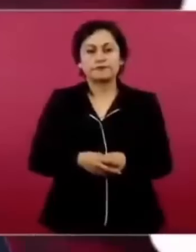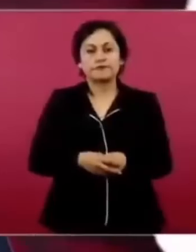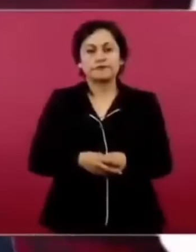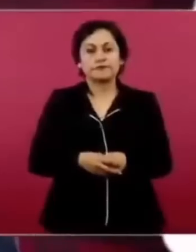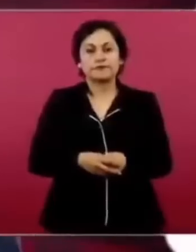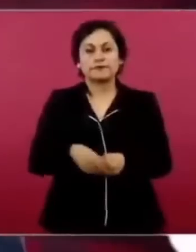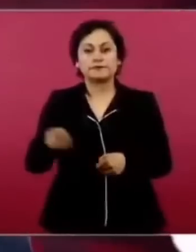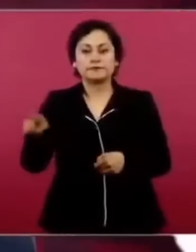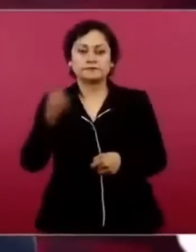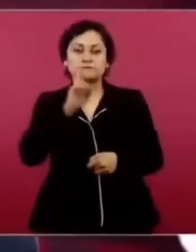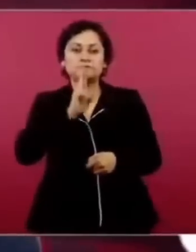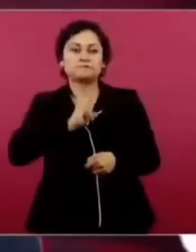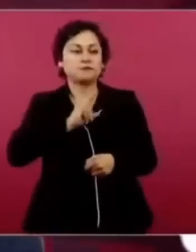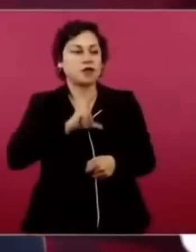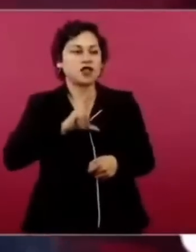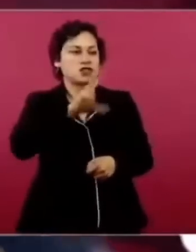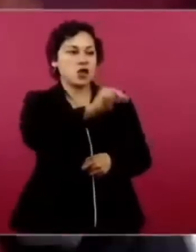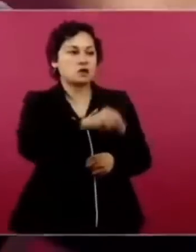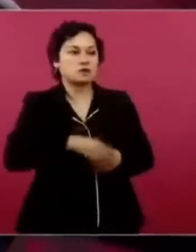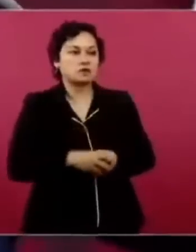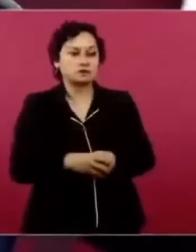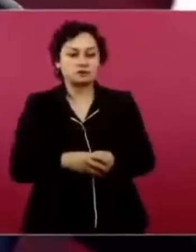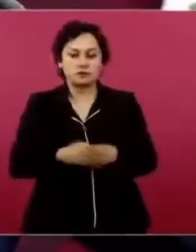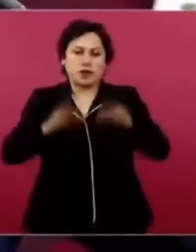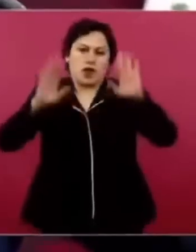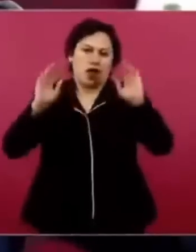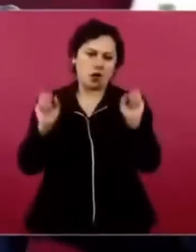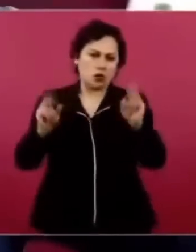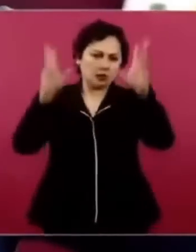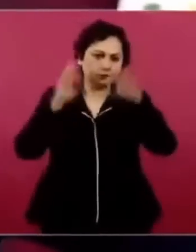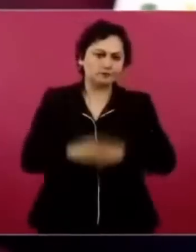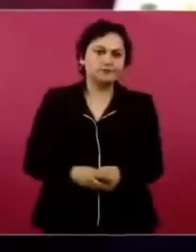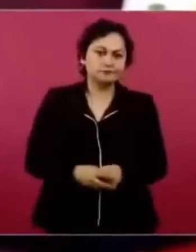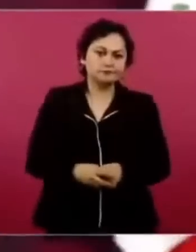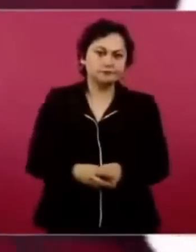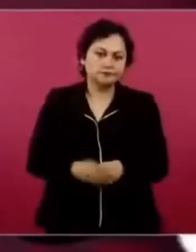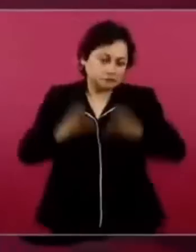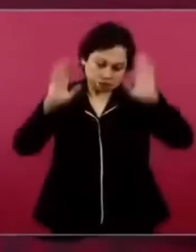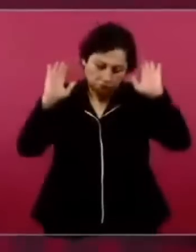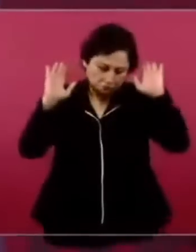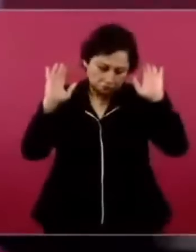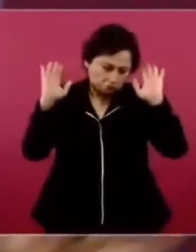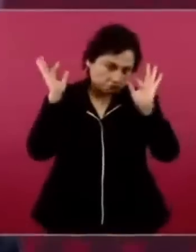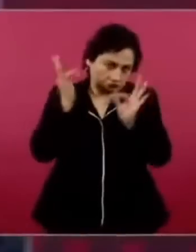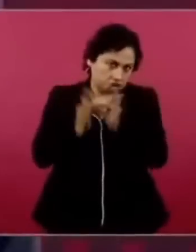Y me dice, no, ah, pues ya, ya,